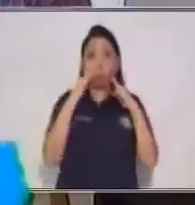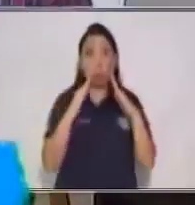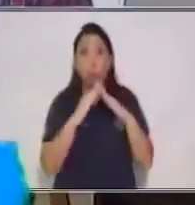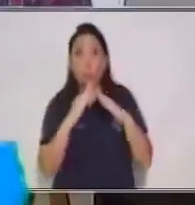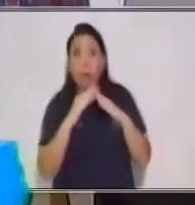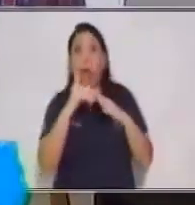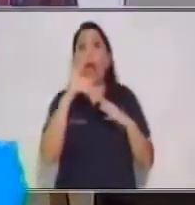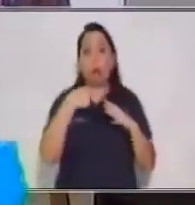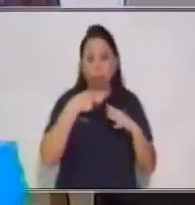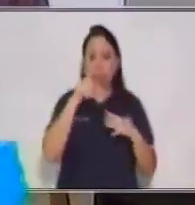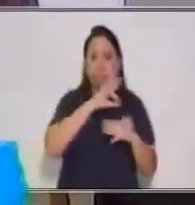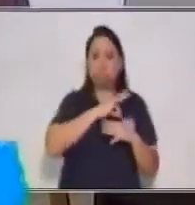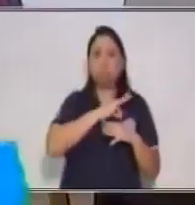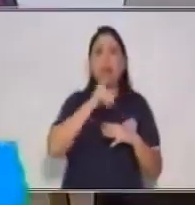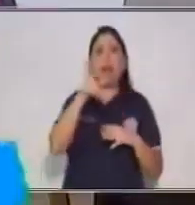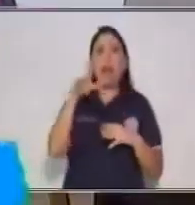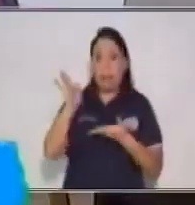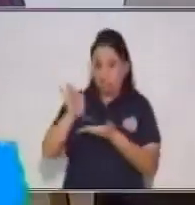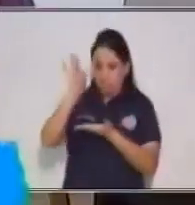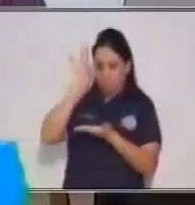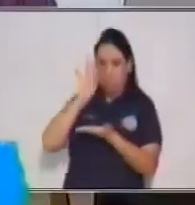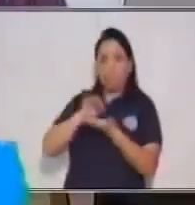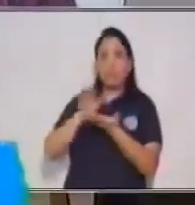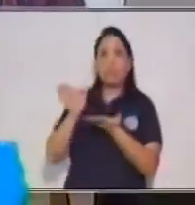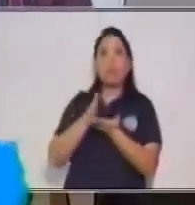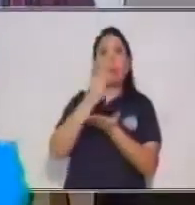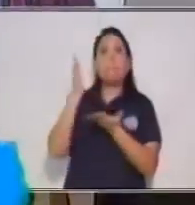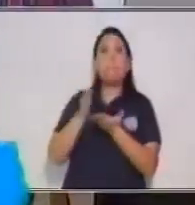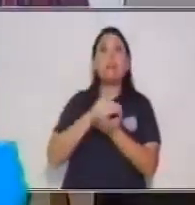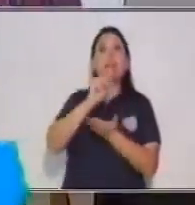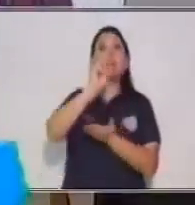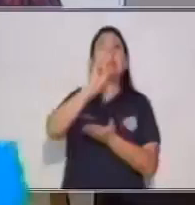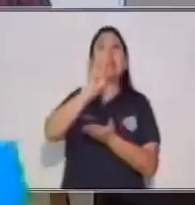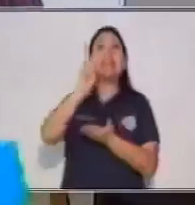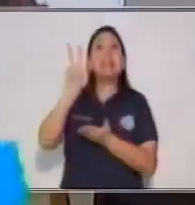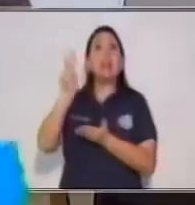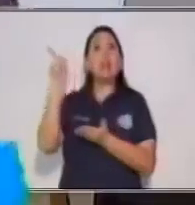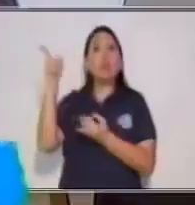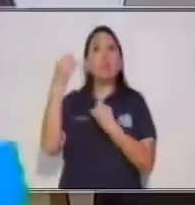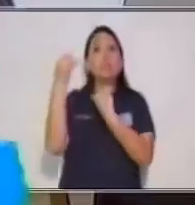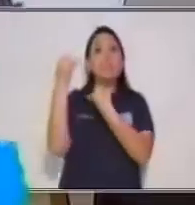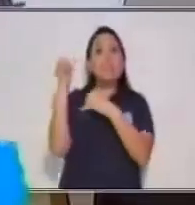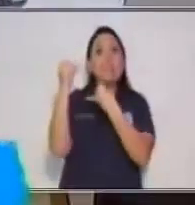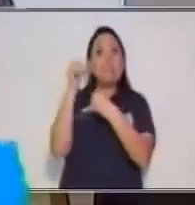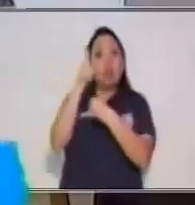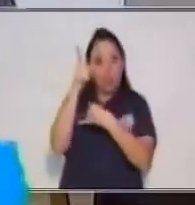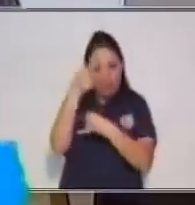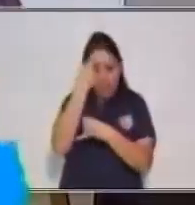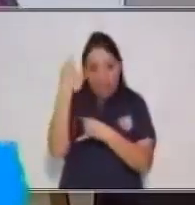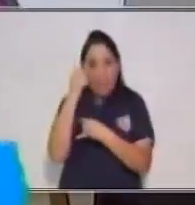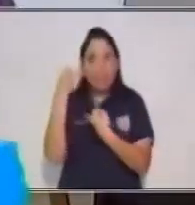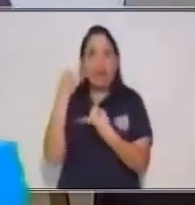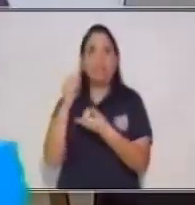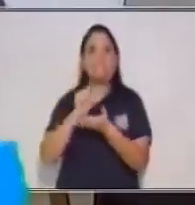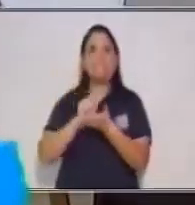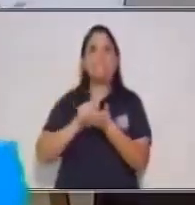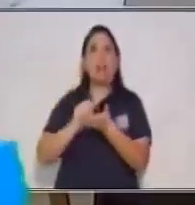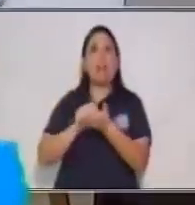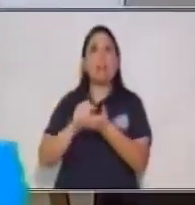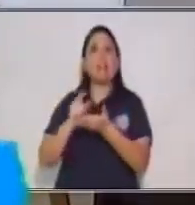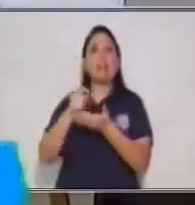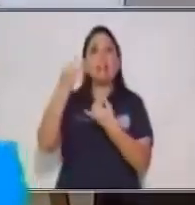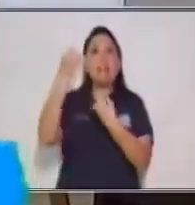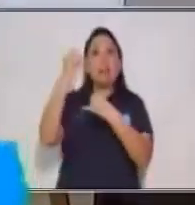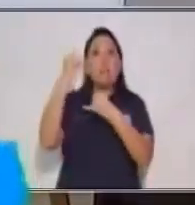también en la página 32 y acá se te pide un informe, que trabajes con el informe y que apliques